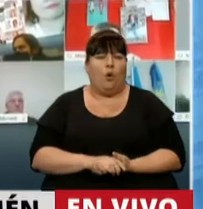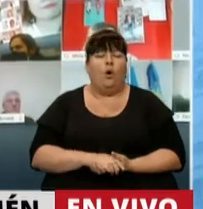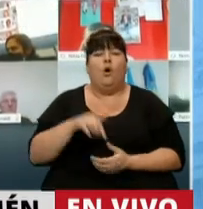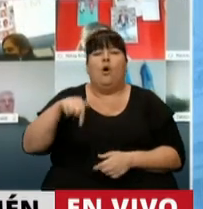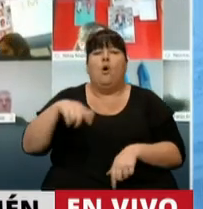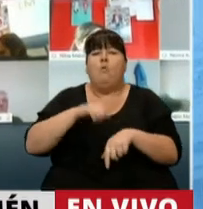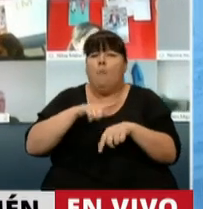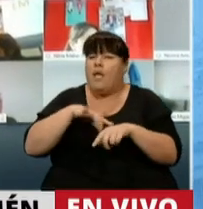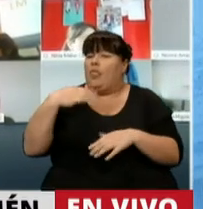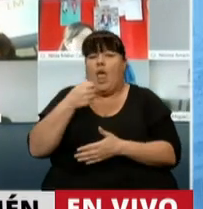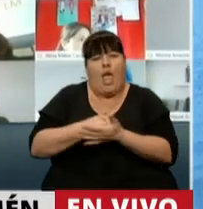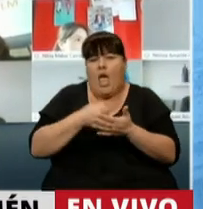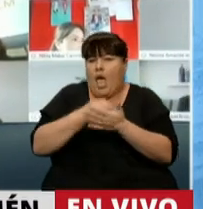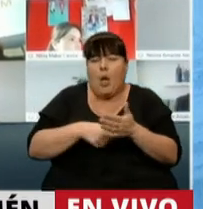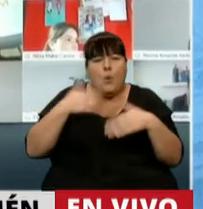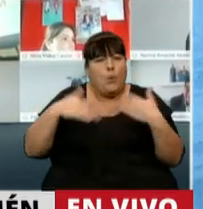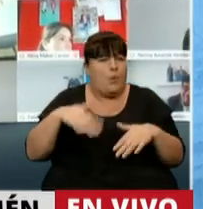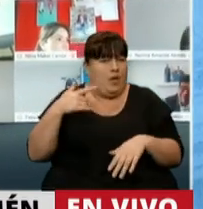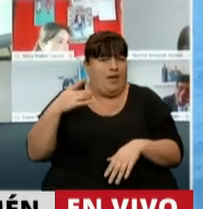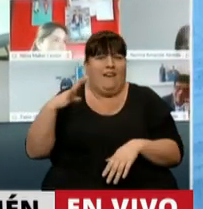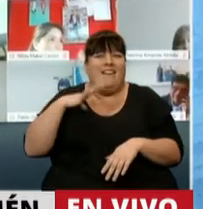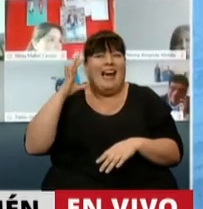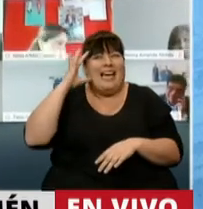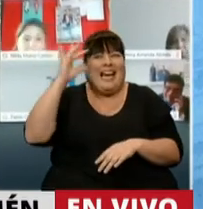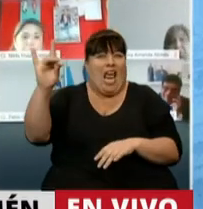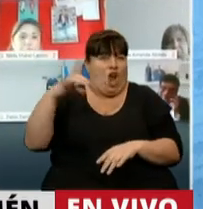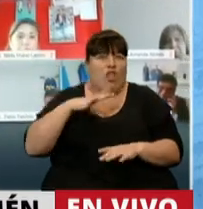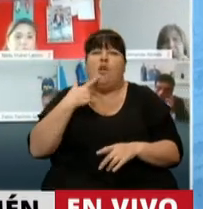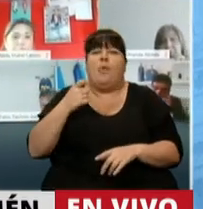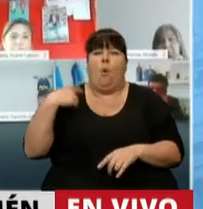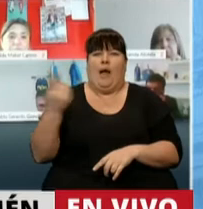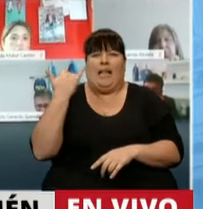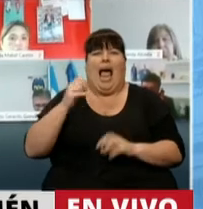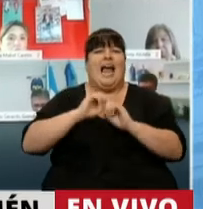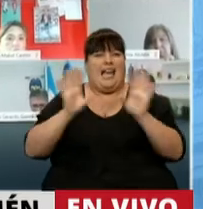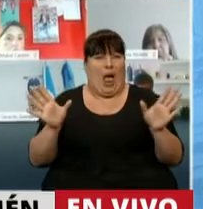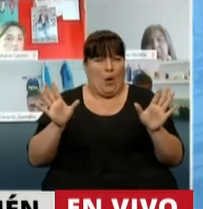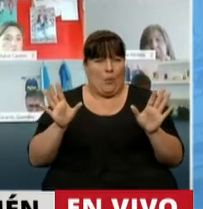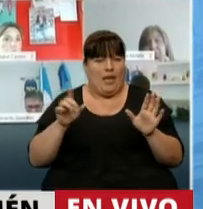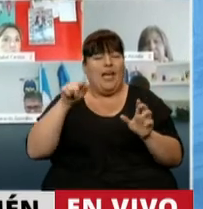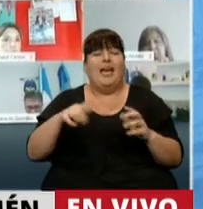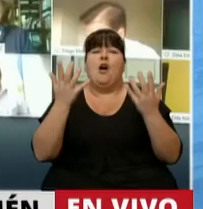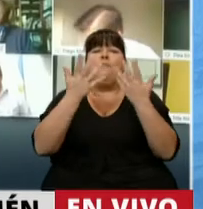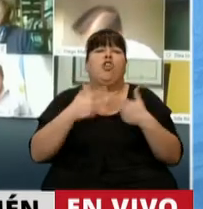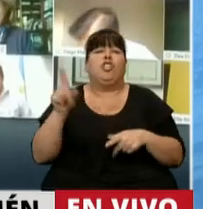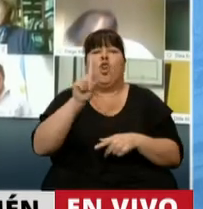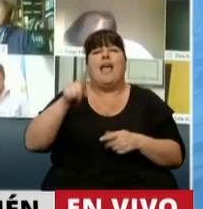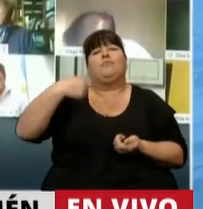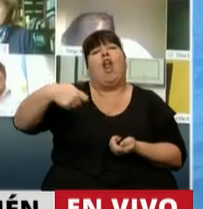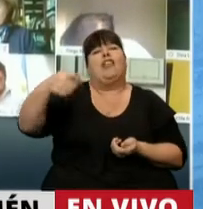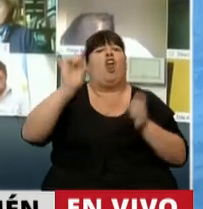frente a un desafío de una magnitud que no hemos llegado a dimensionar. Este proyecto no es solo una